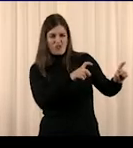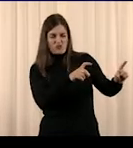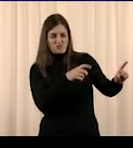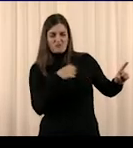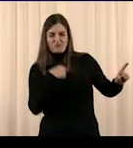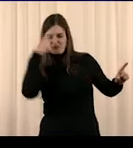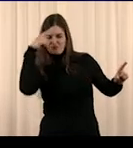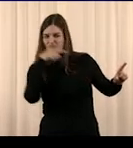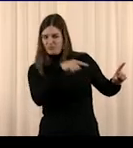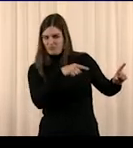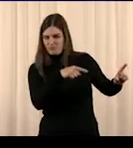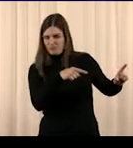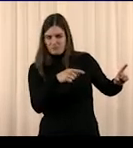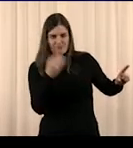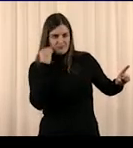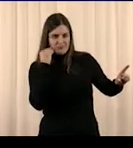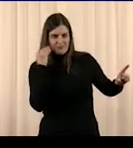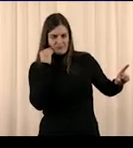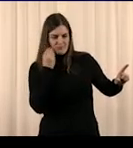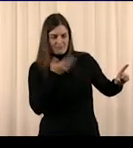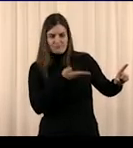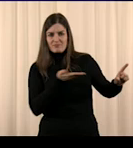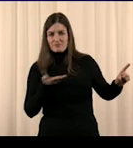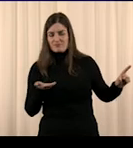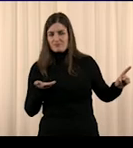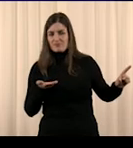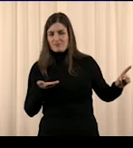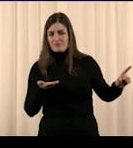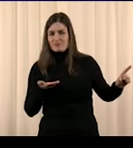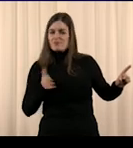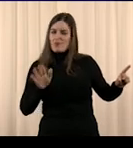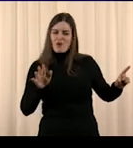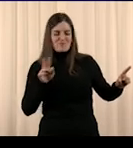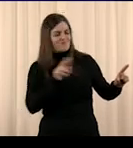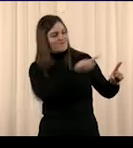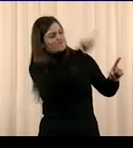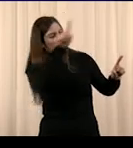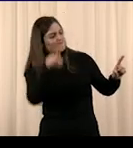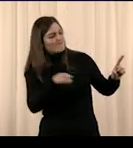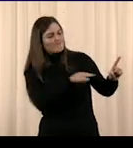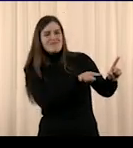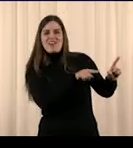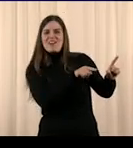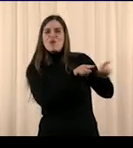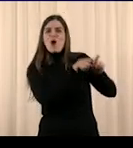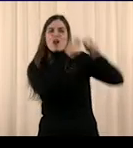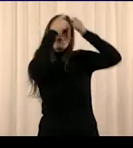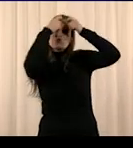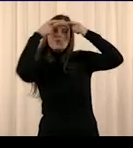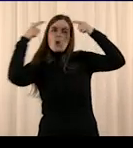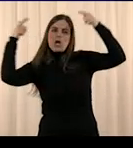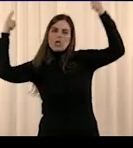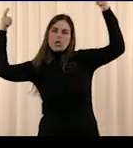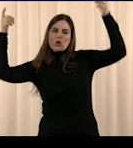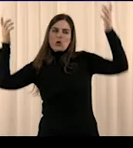parece a la foto. Pero te ofrecen un sueño y